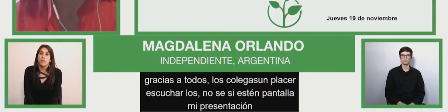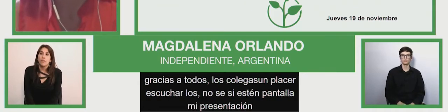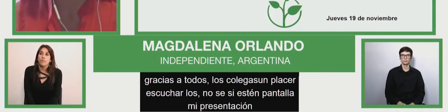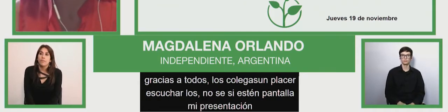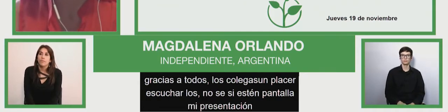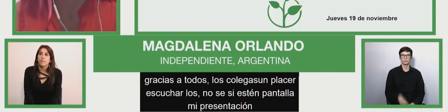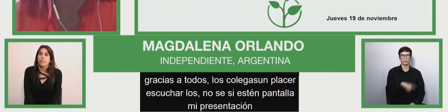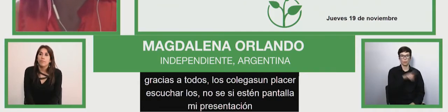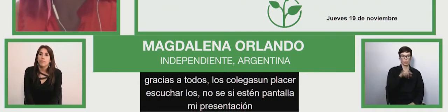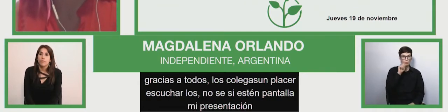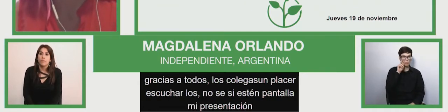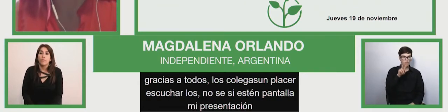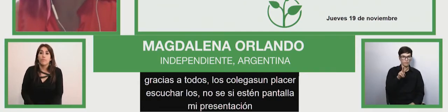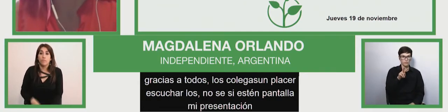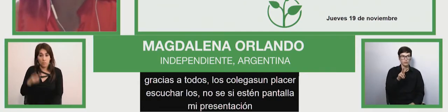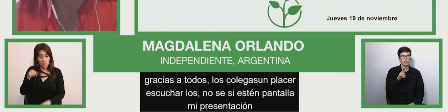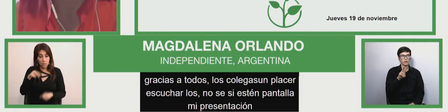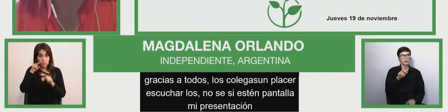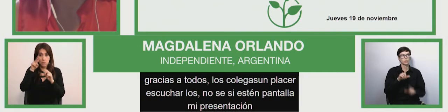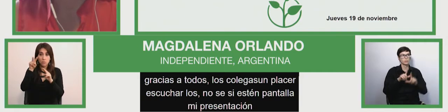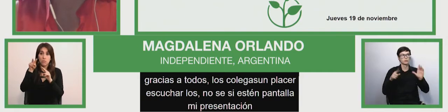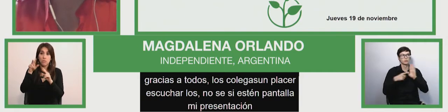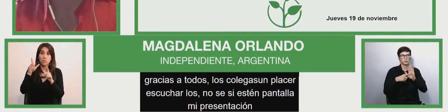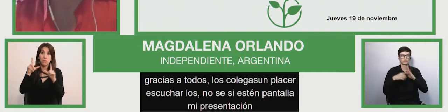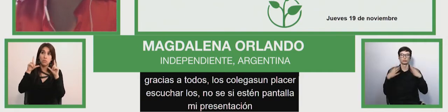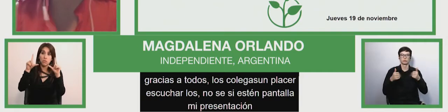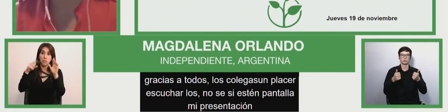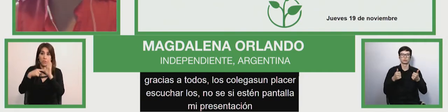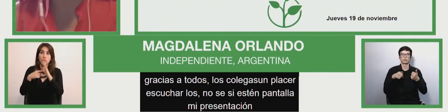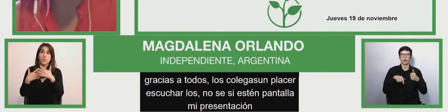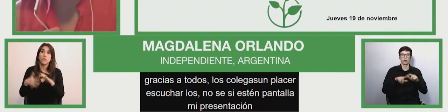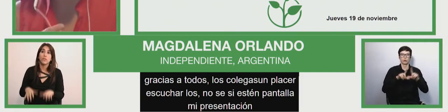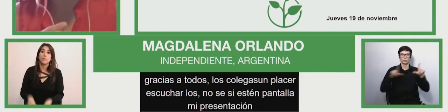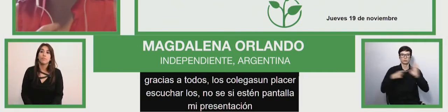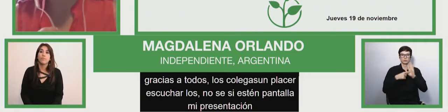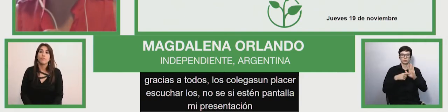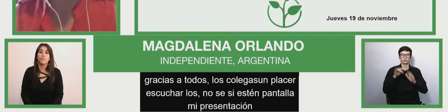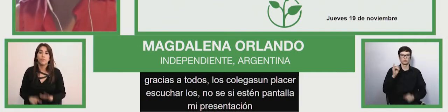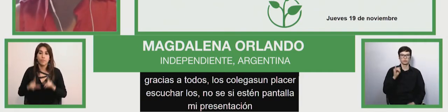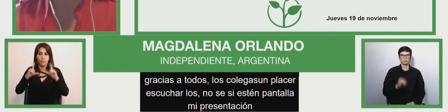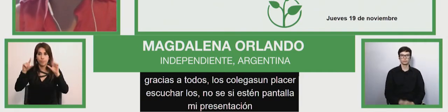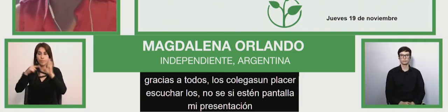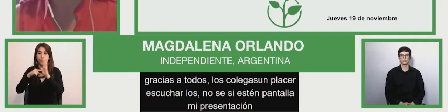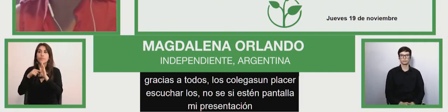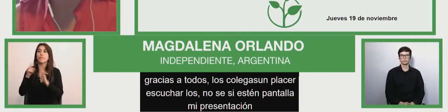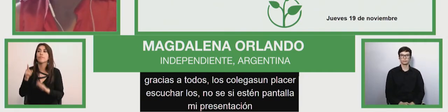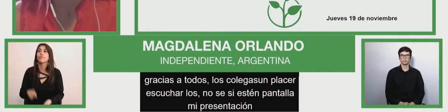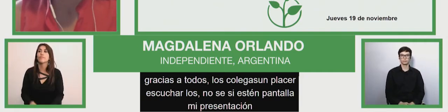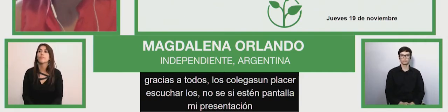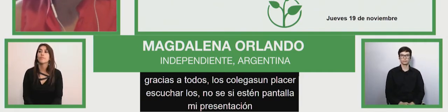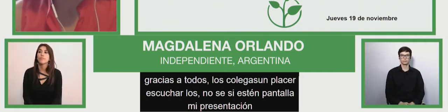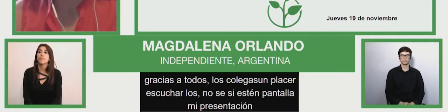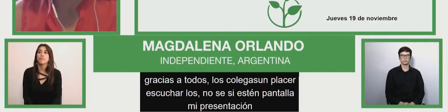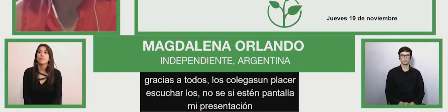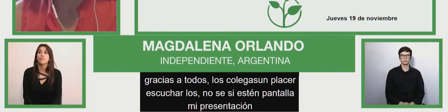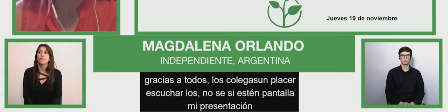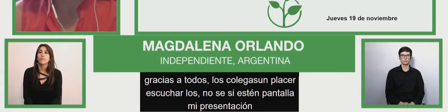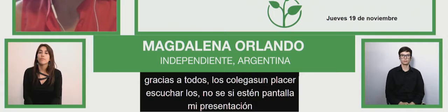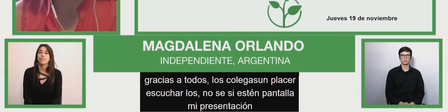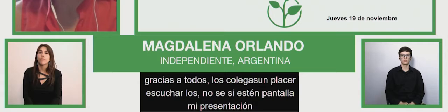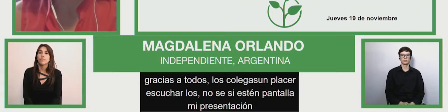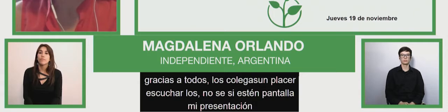no, a ver si, por lo menos yo no la veo. Ahí está, ahora sí la estoy pudiendo ver. Bueno,